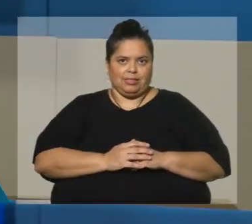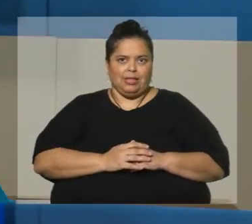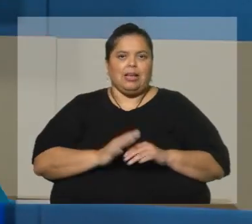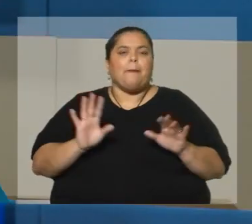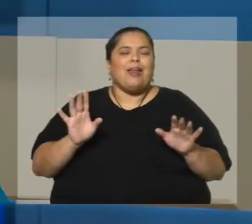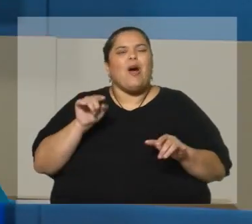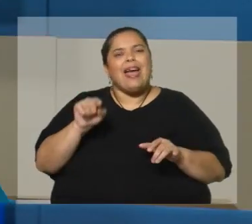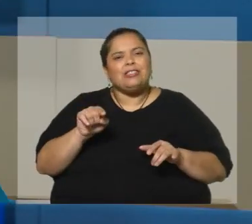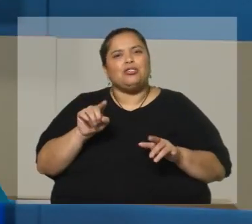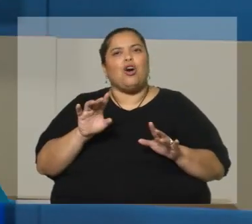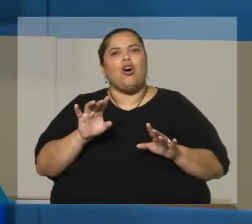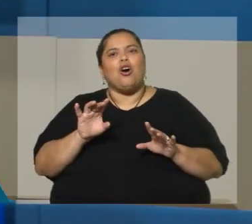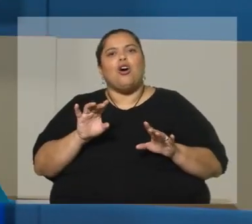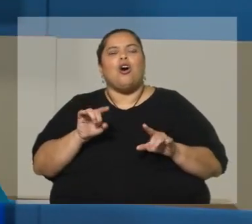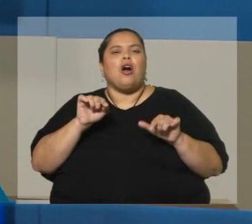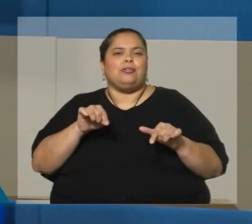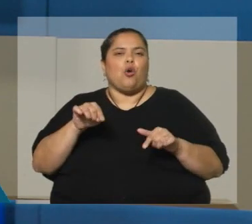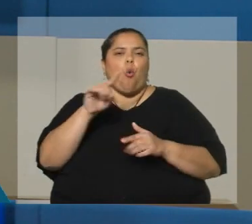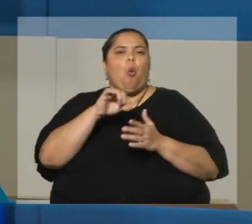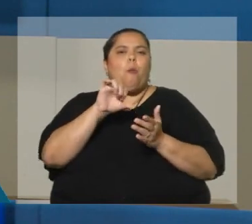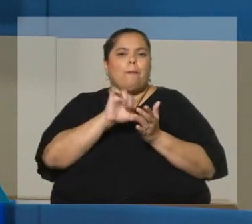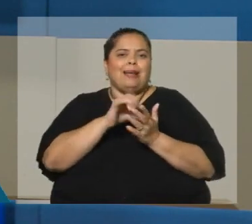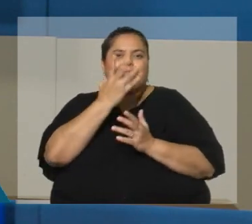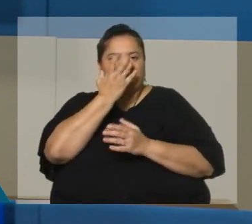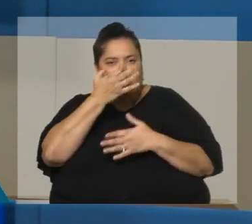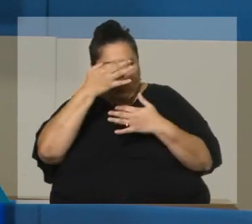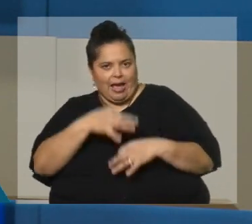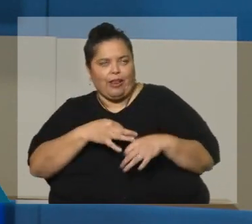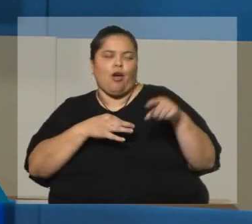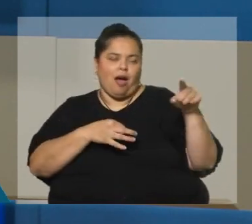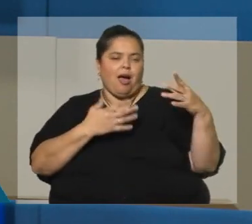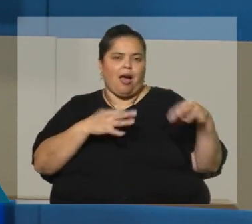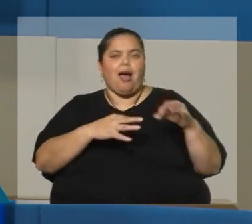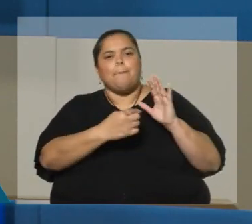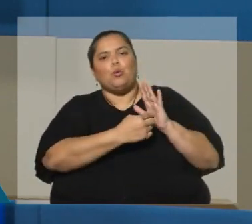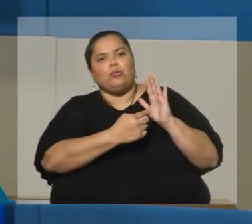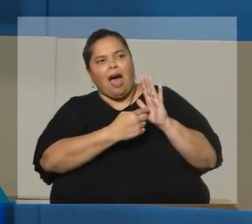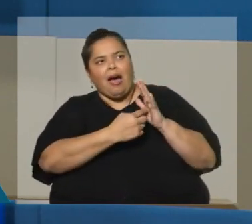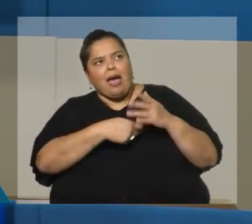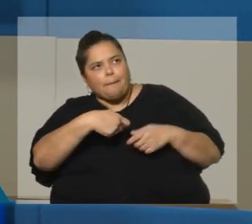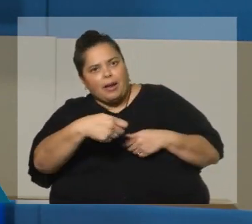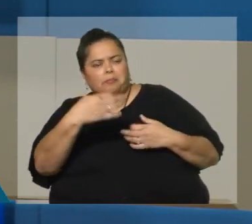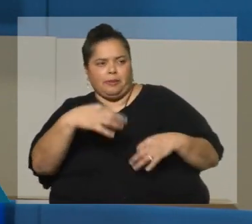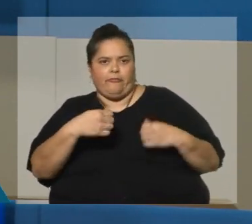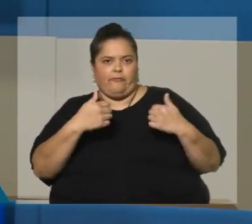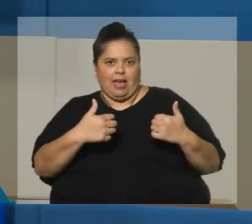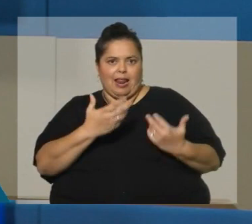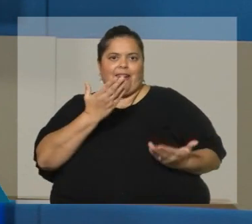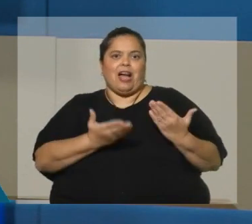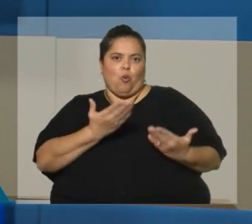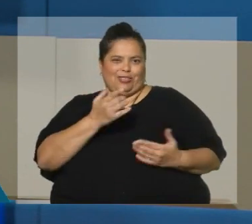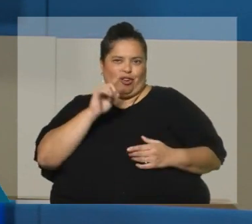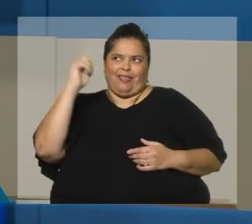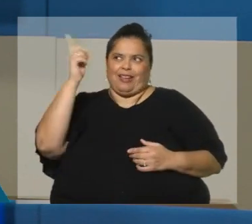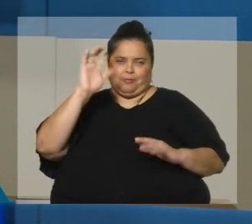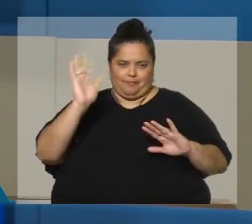efectos, digamos, por ser un país serio. No el país que creo que se imagina Marcelo, ¿verdad? Es decir, después, que haya... Es decir,